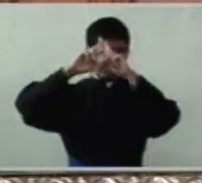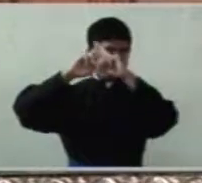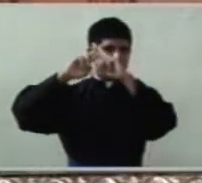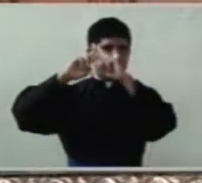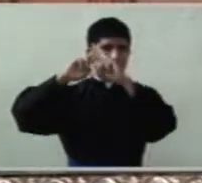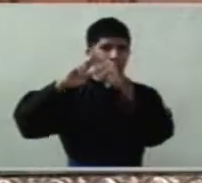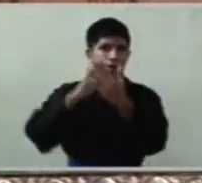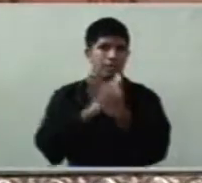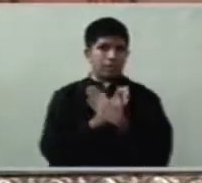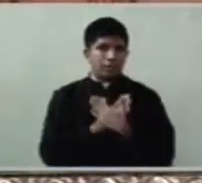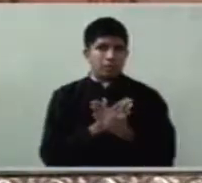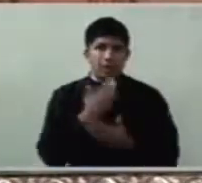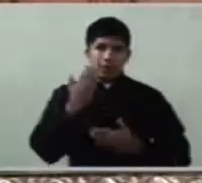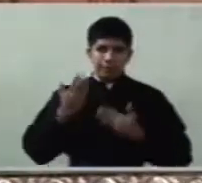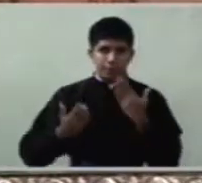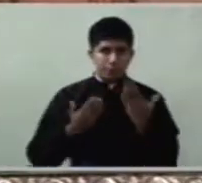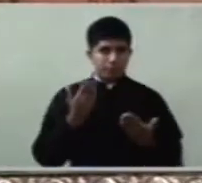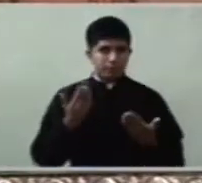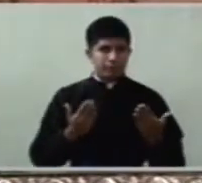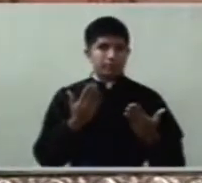amar y servir.